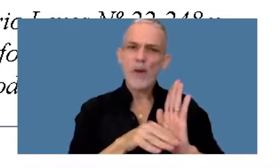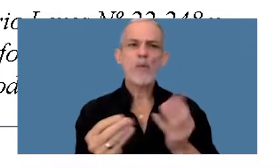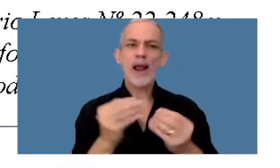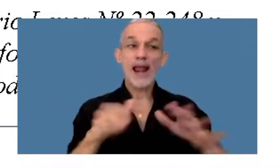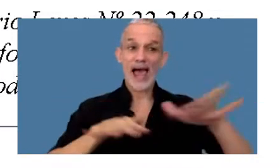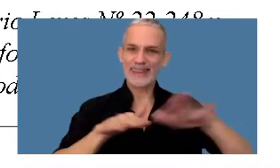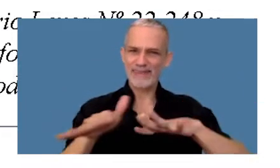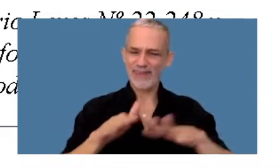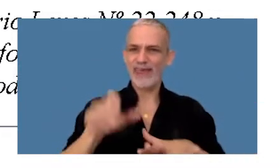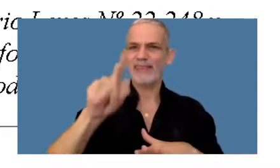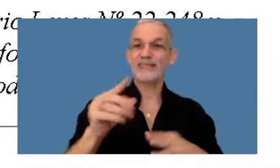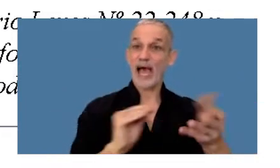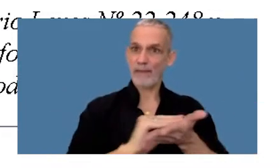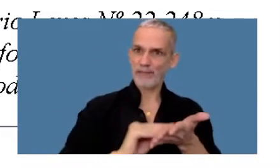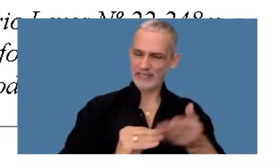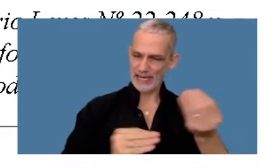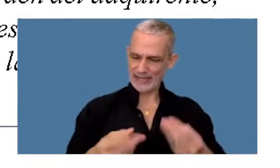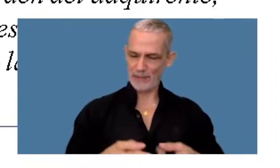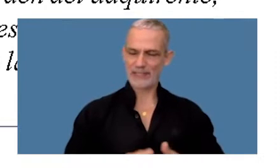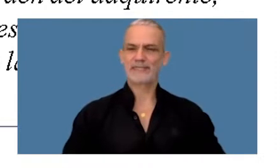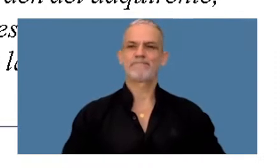actividades administrativas.